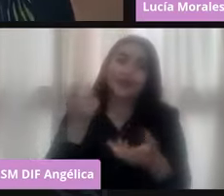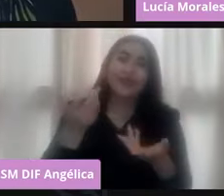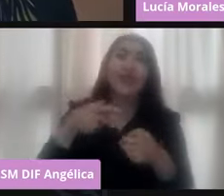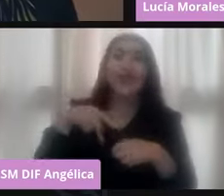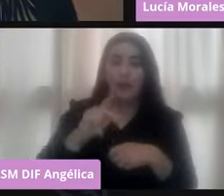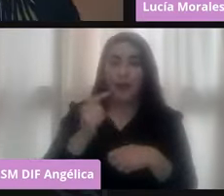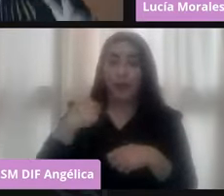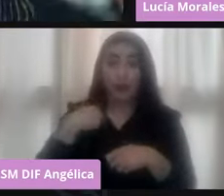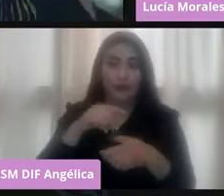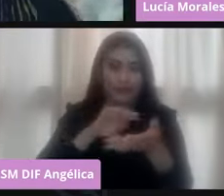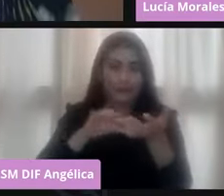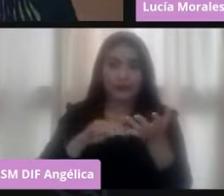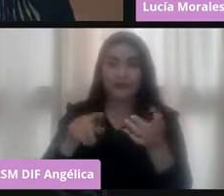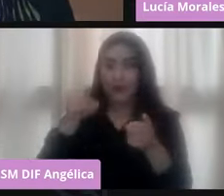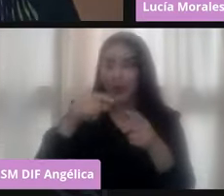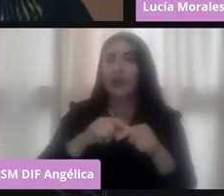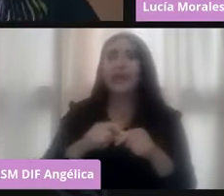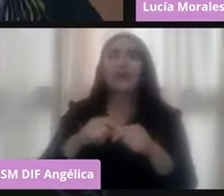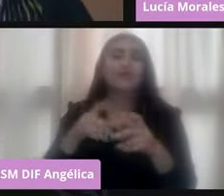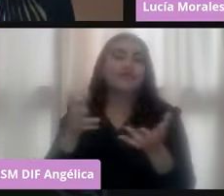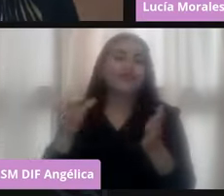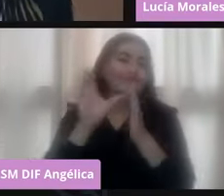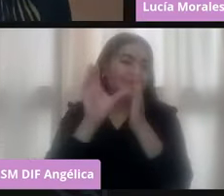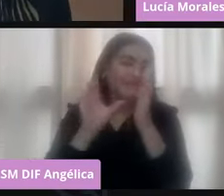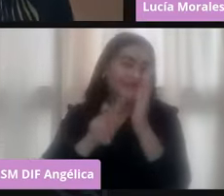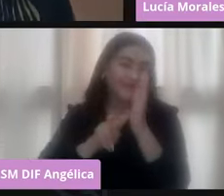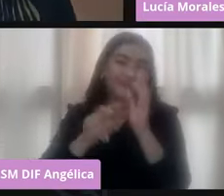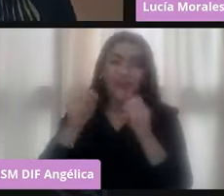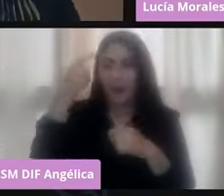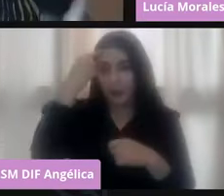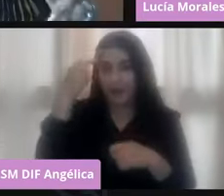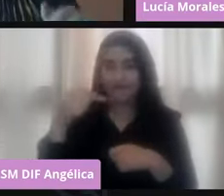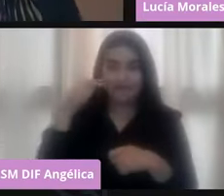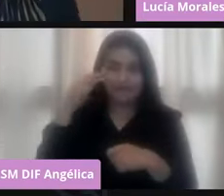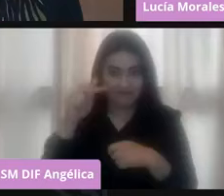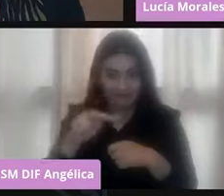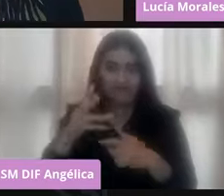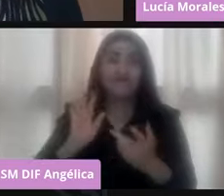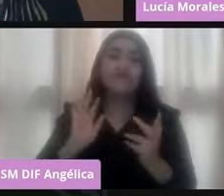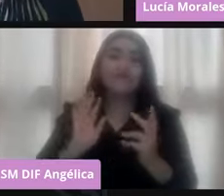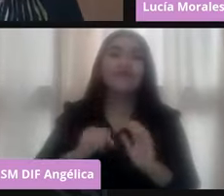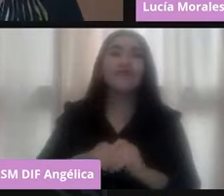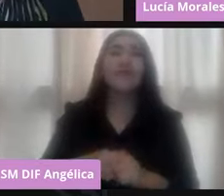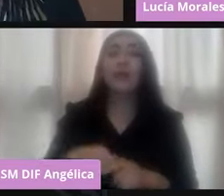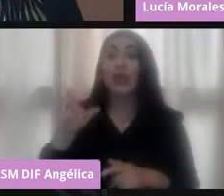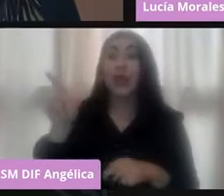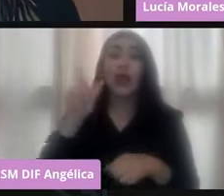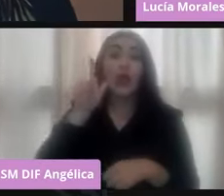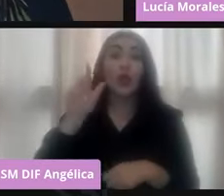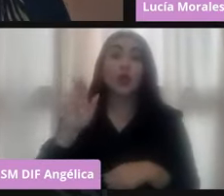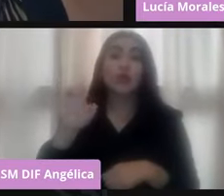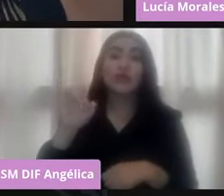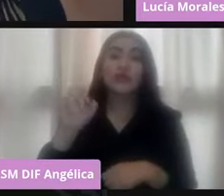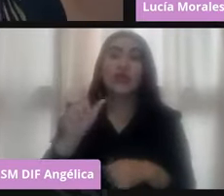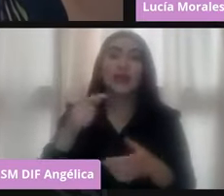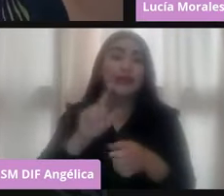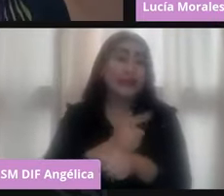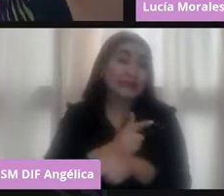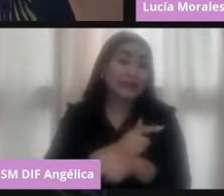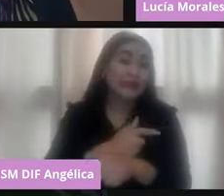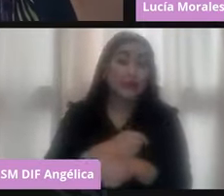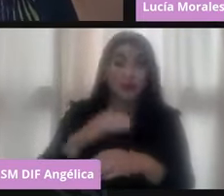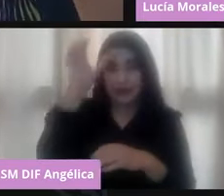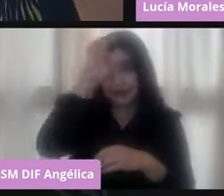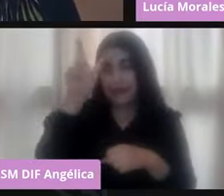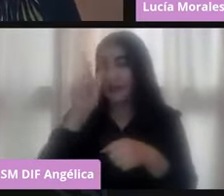curricular de Lucía para que vean cómo no digo mentiras. Lucía cursó la licenciatura en ciencias políticas en la universidad